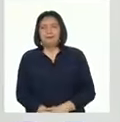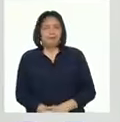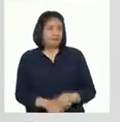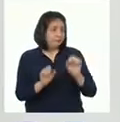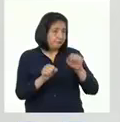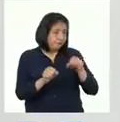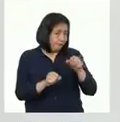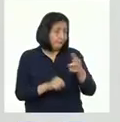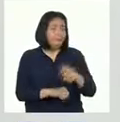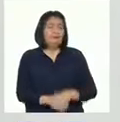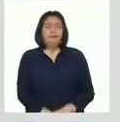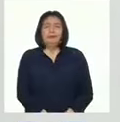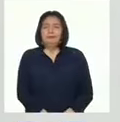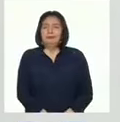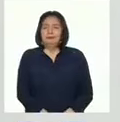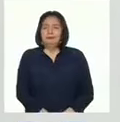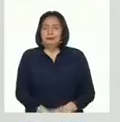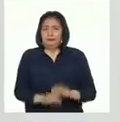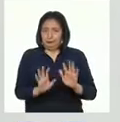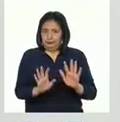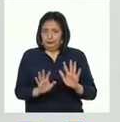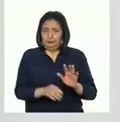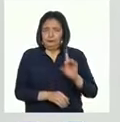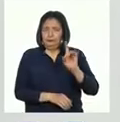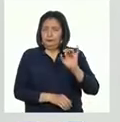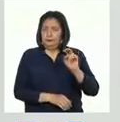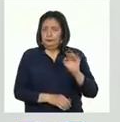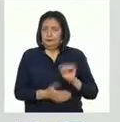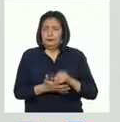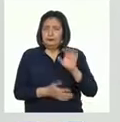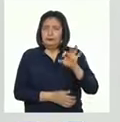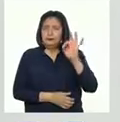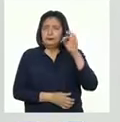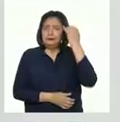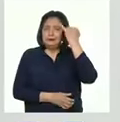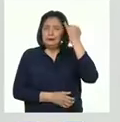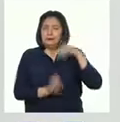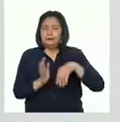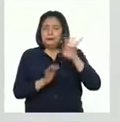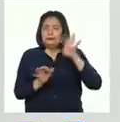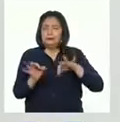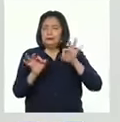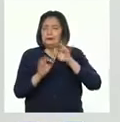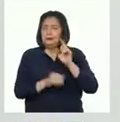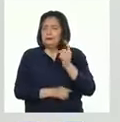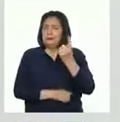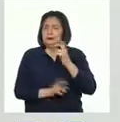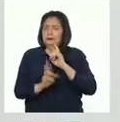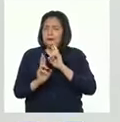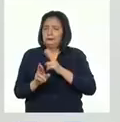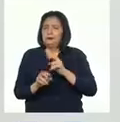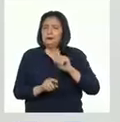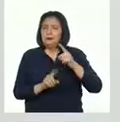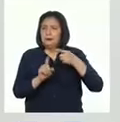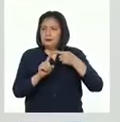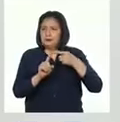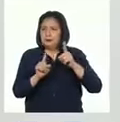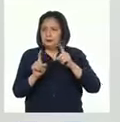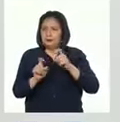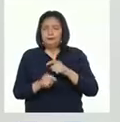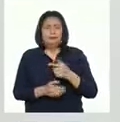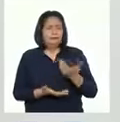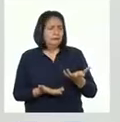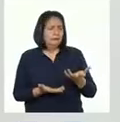¡Claro que sí, Pati! Ahora, Dana, para encontrar la idea principal, primero podrías responder a la pregunta.